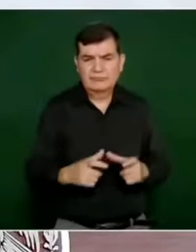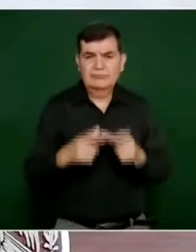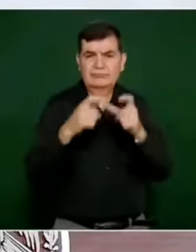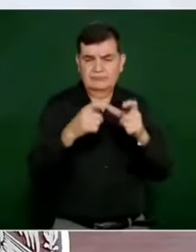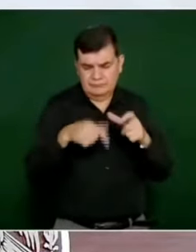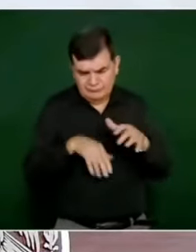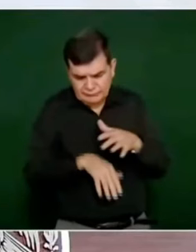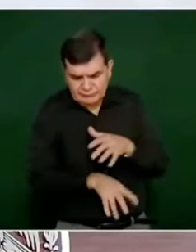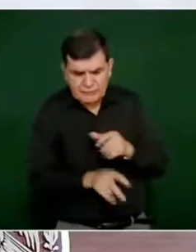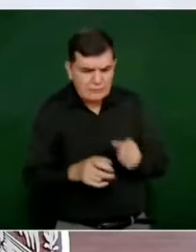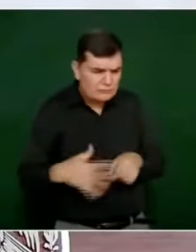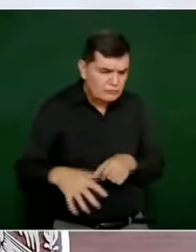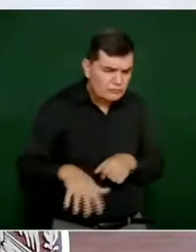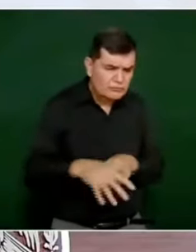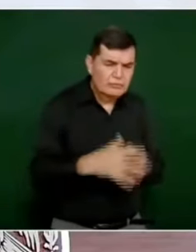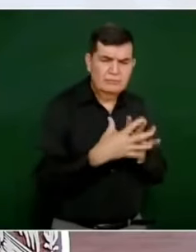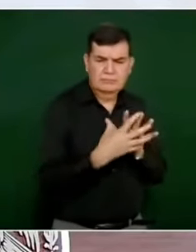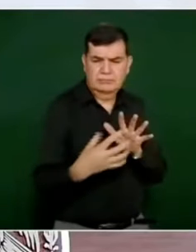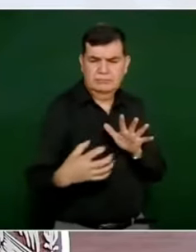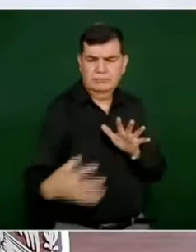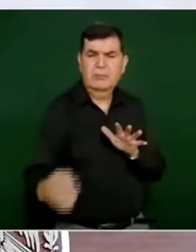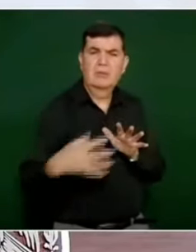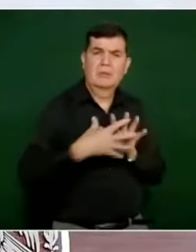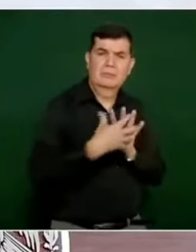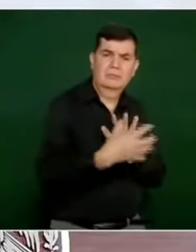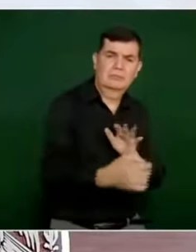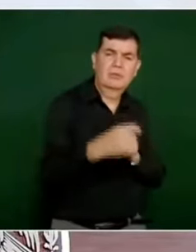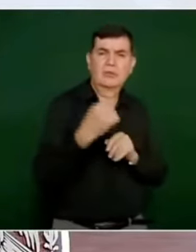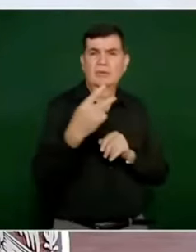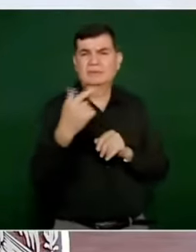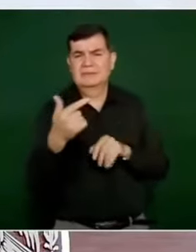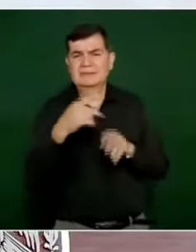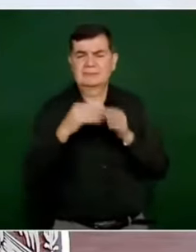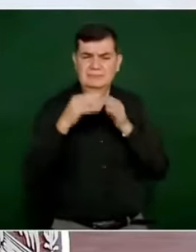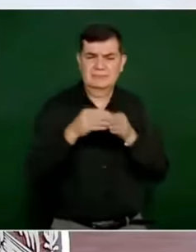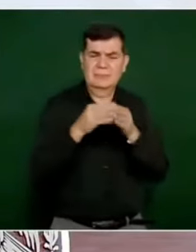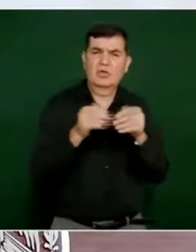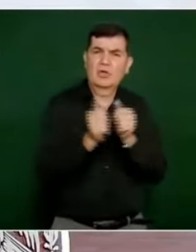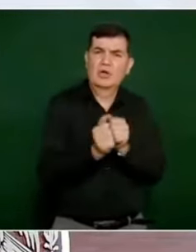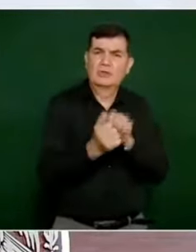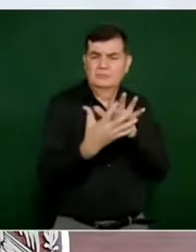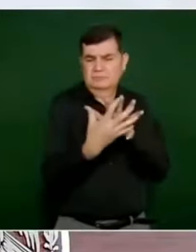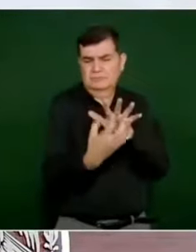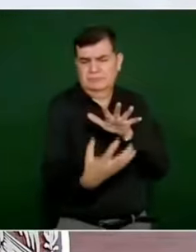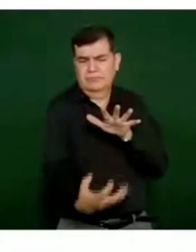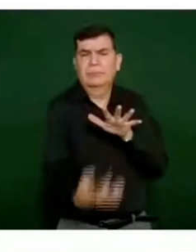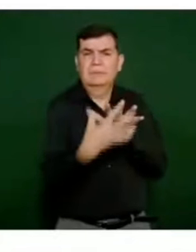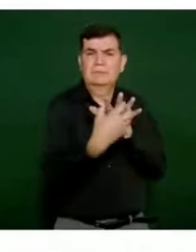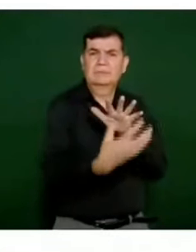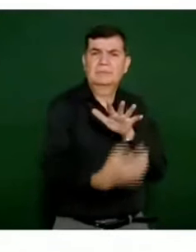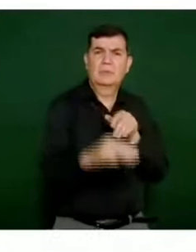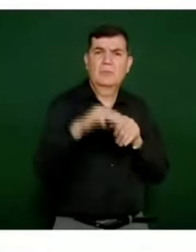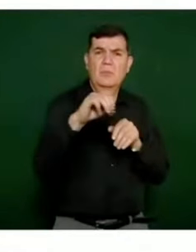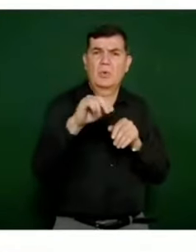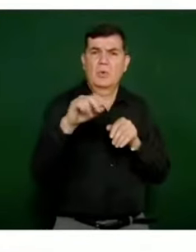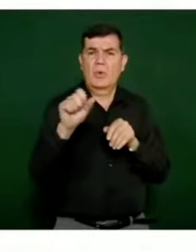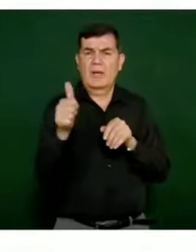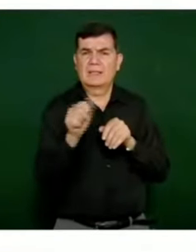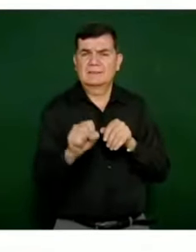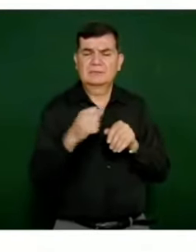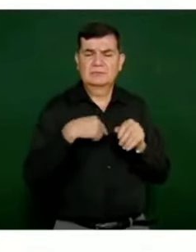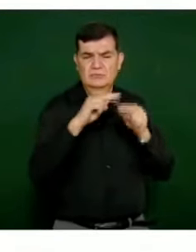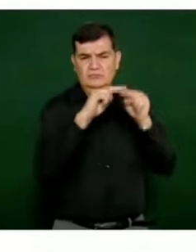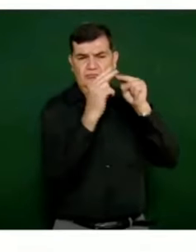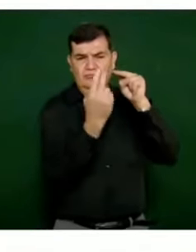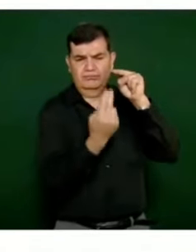empleándolos, ecosondas multías, dos, siete embarcaciones que traen ecosondas monoas, buzos son